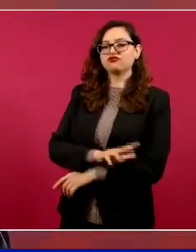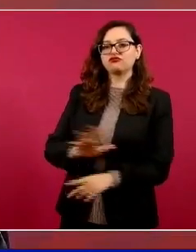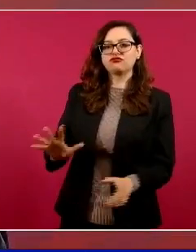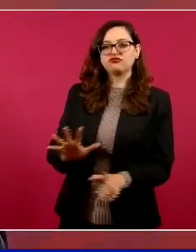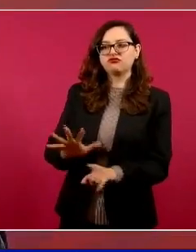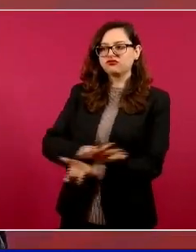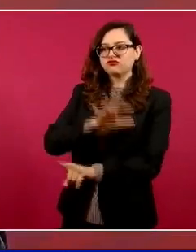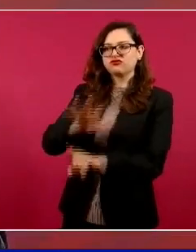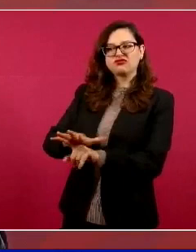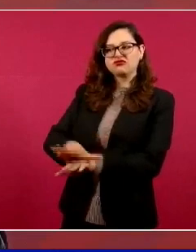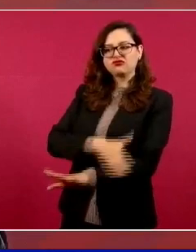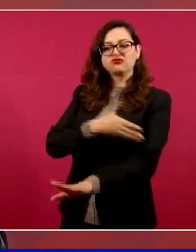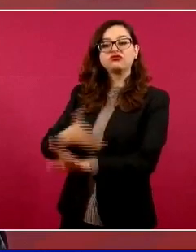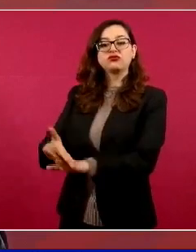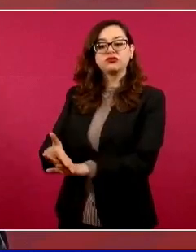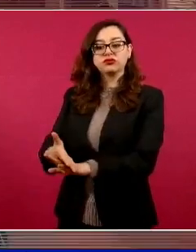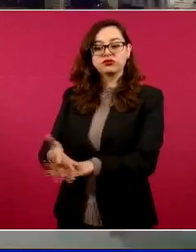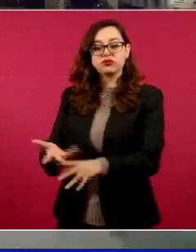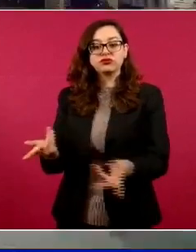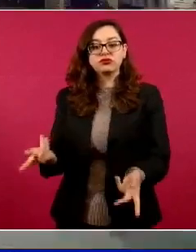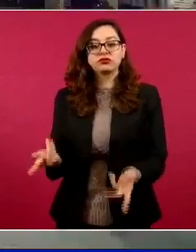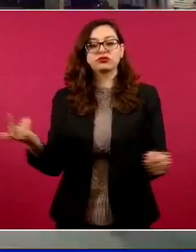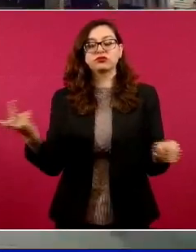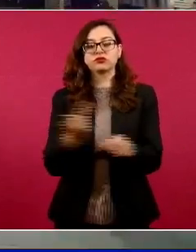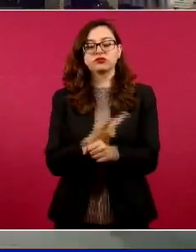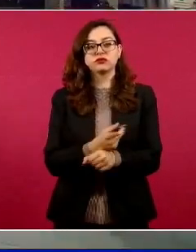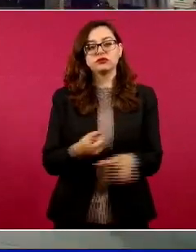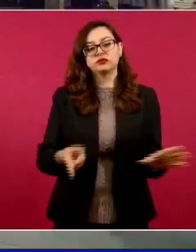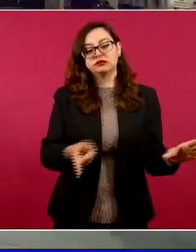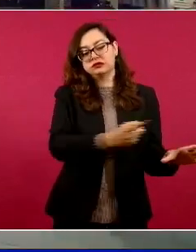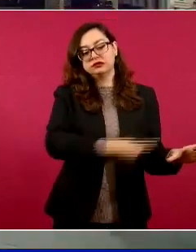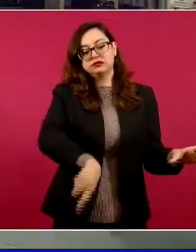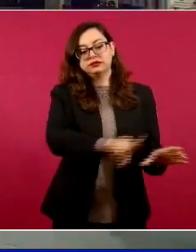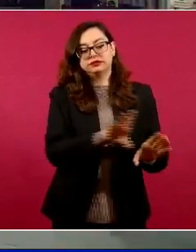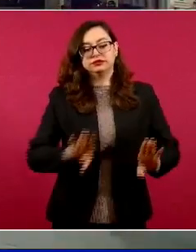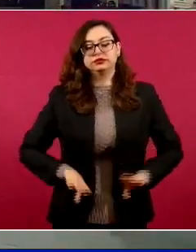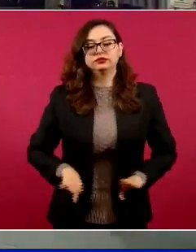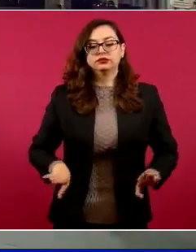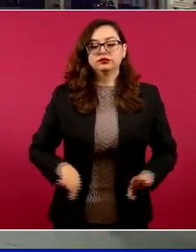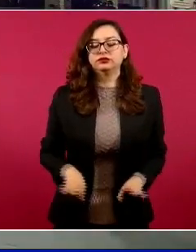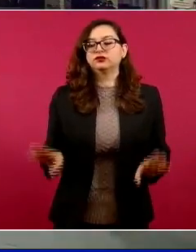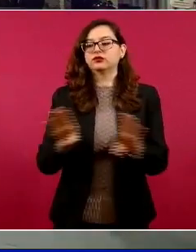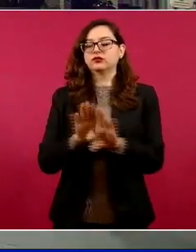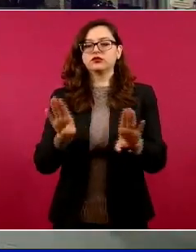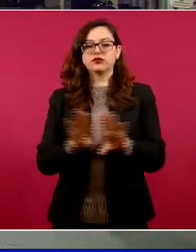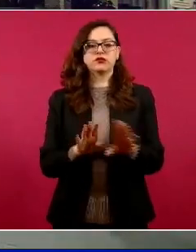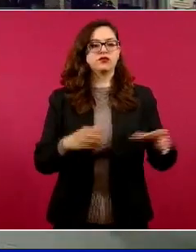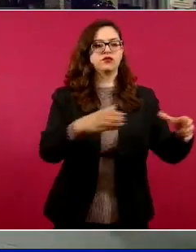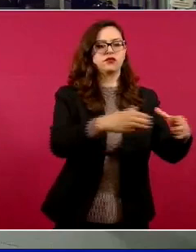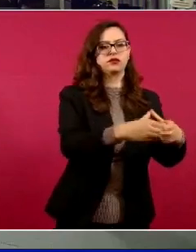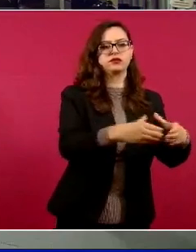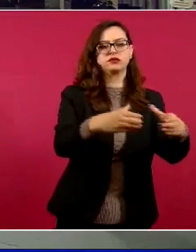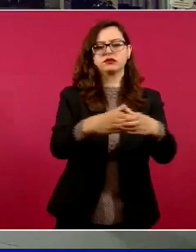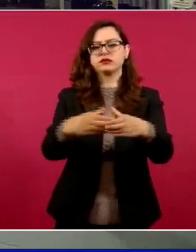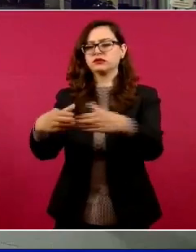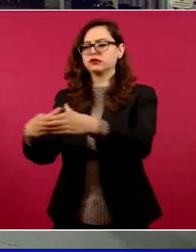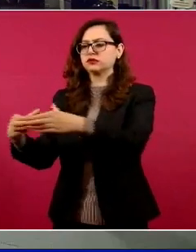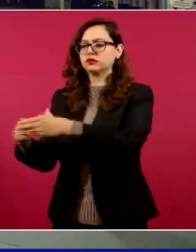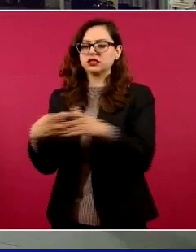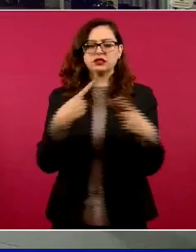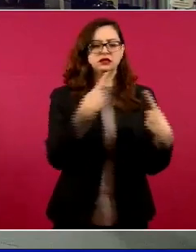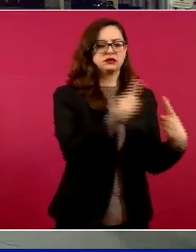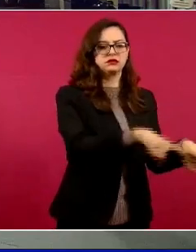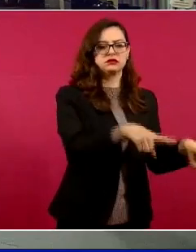no respetan la diversidad